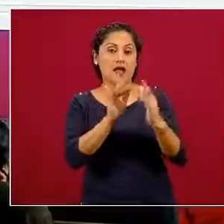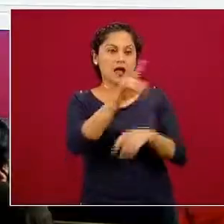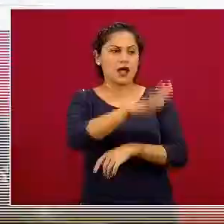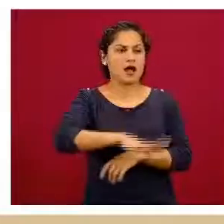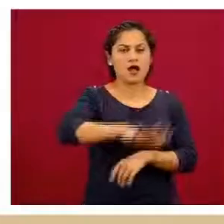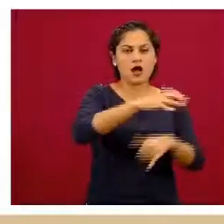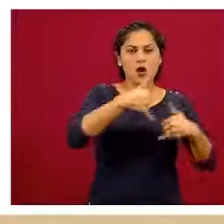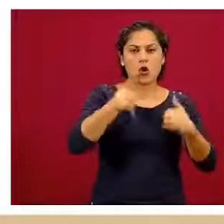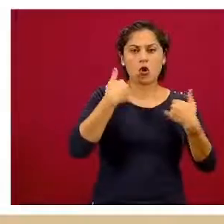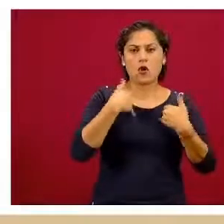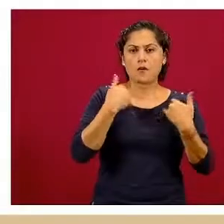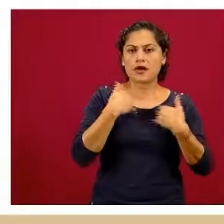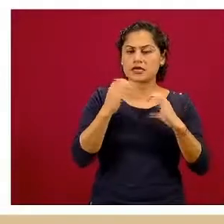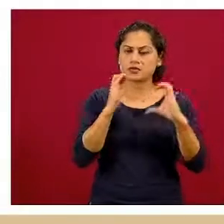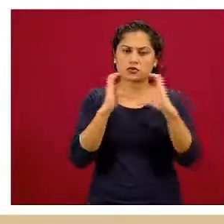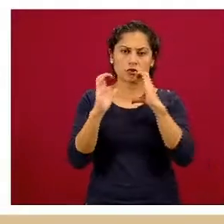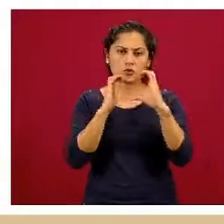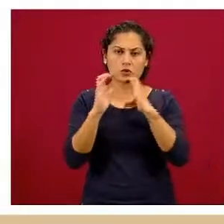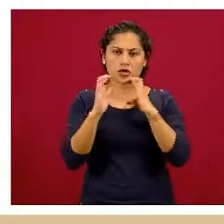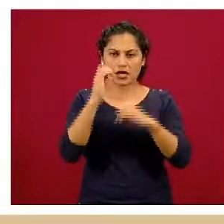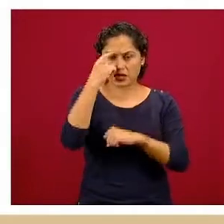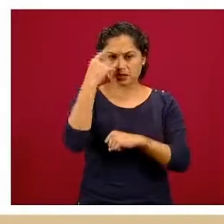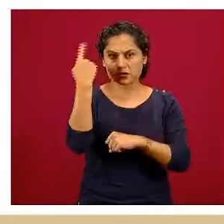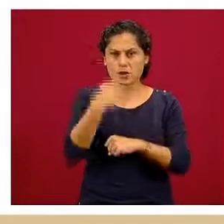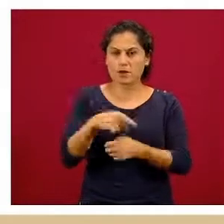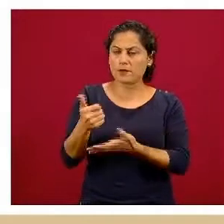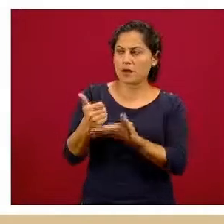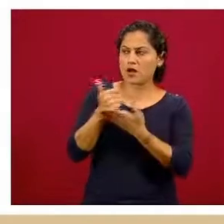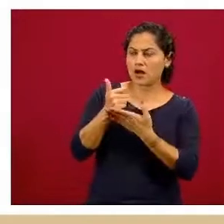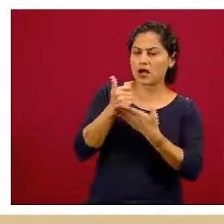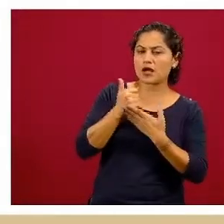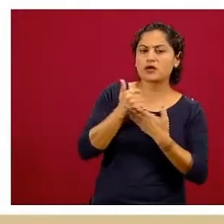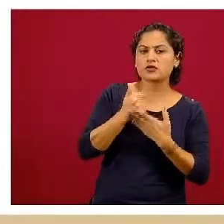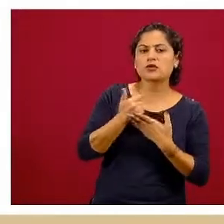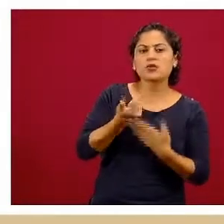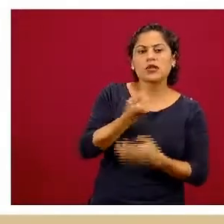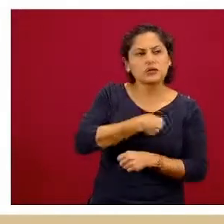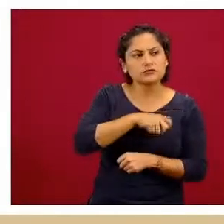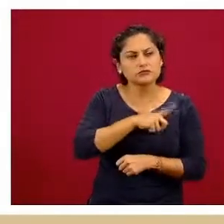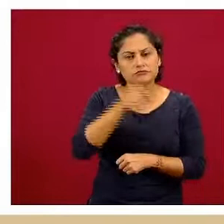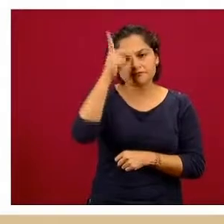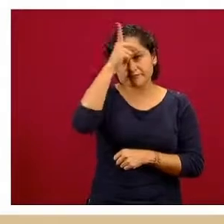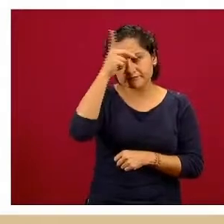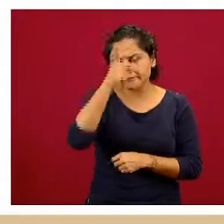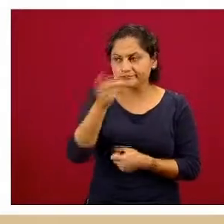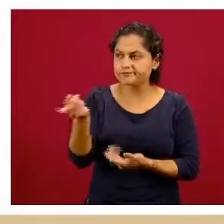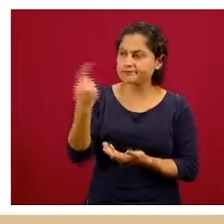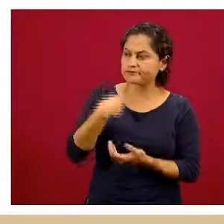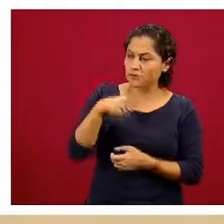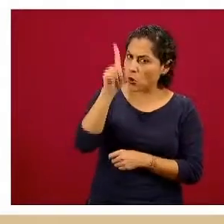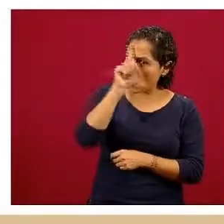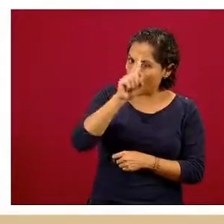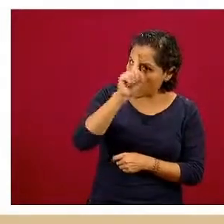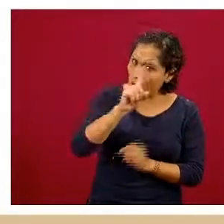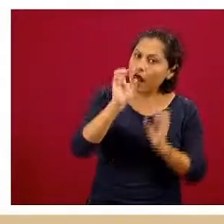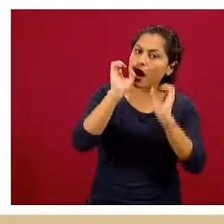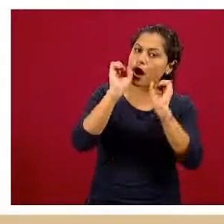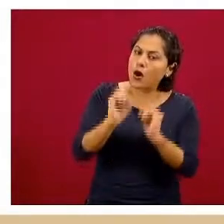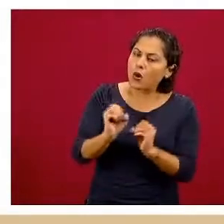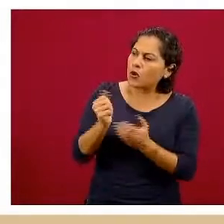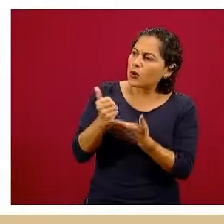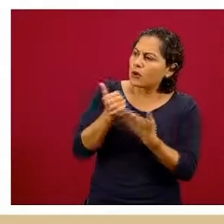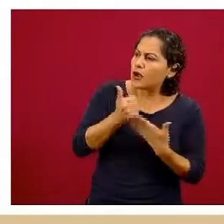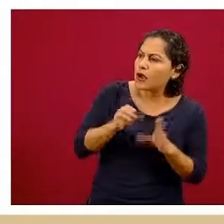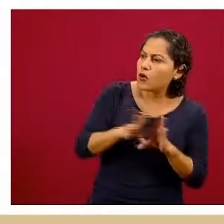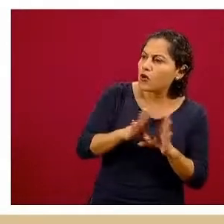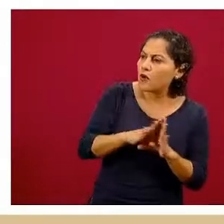contactar para tener un acompañante en salud mental, para que dé una orientación o una referencia en caso de que no